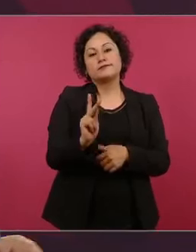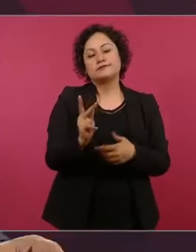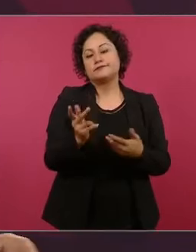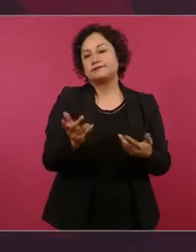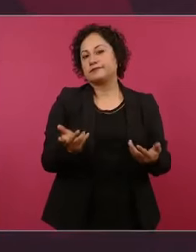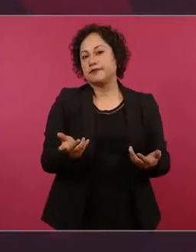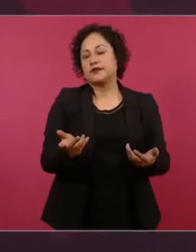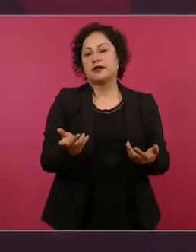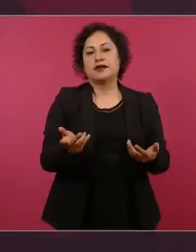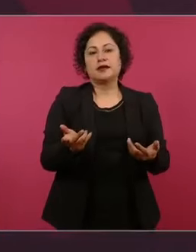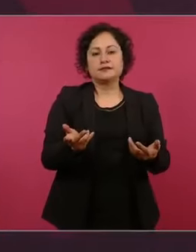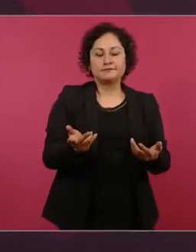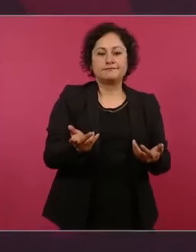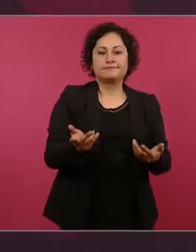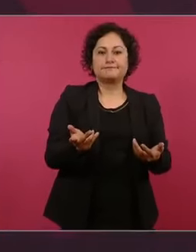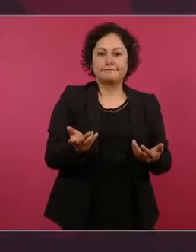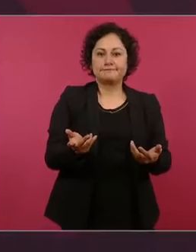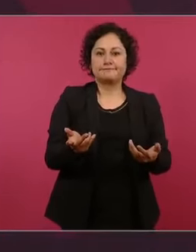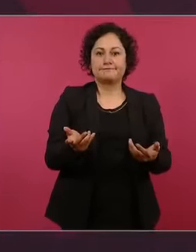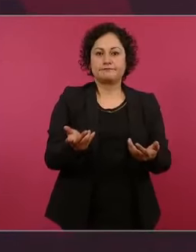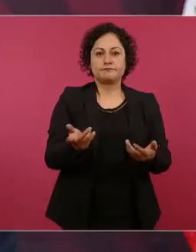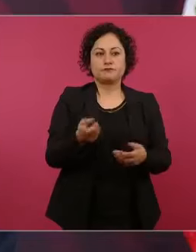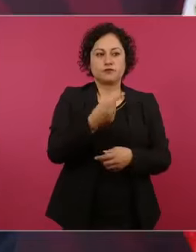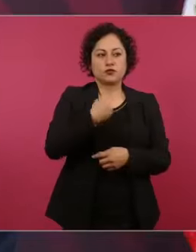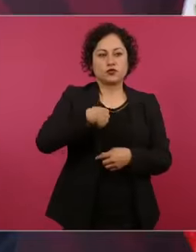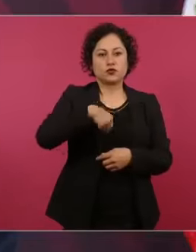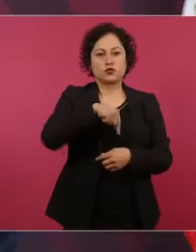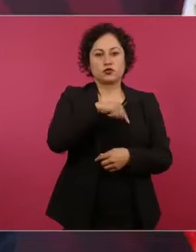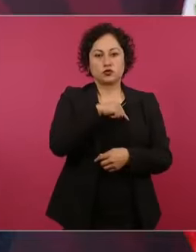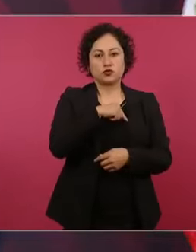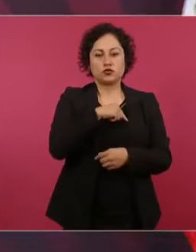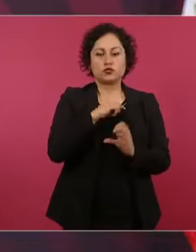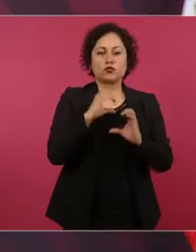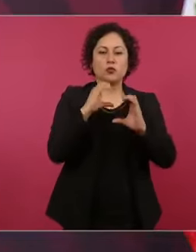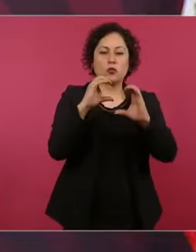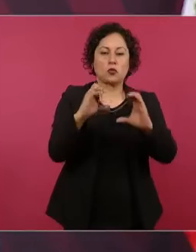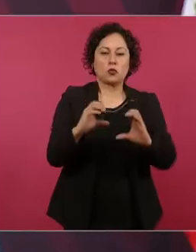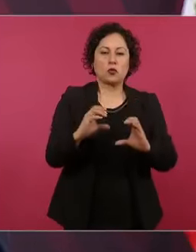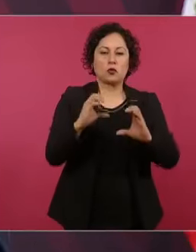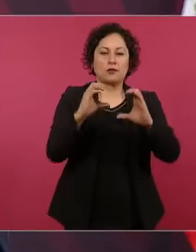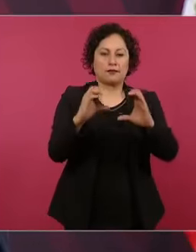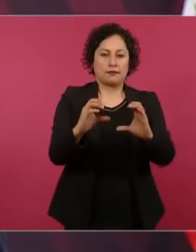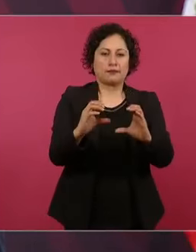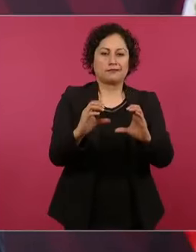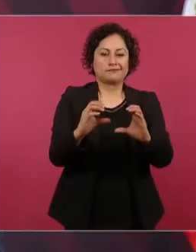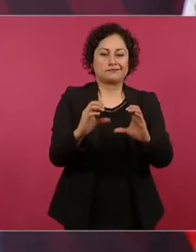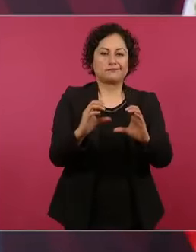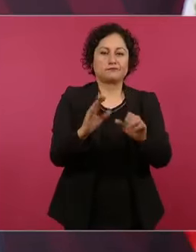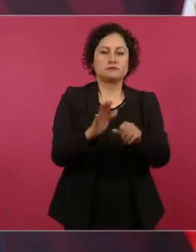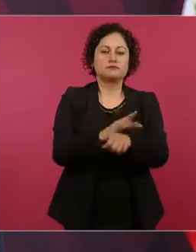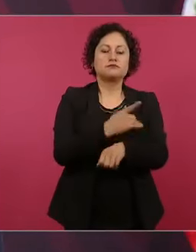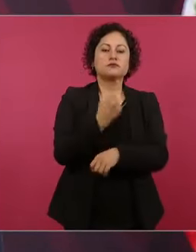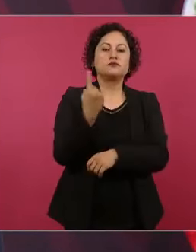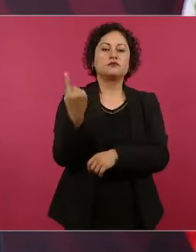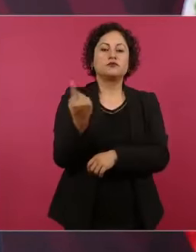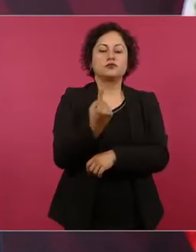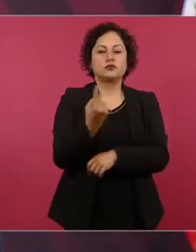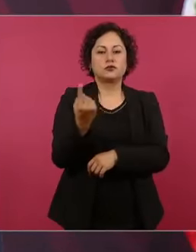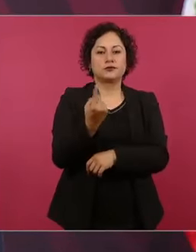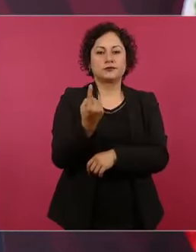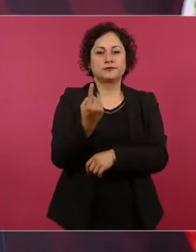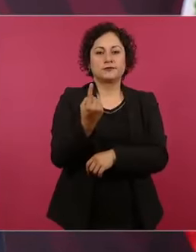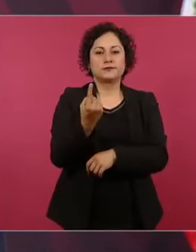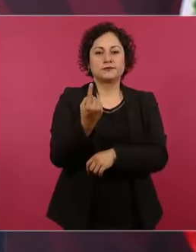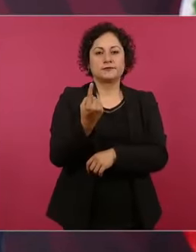El presidente Andrés Manuel López Obrador aseguró que el caso Ayotzinapa no recibirá carpetazo a